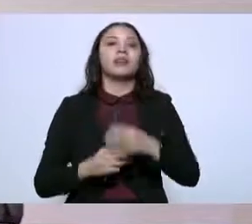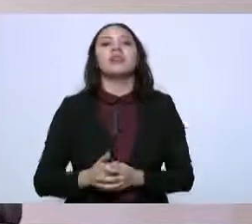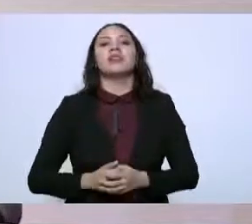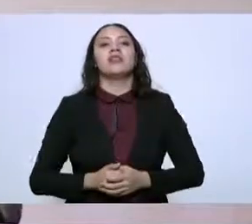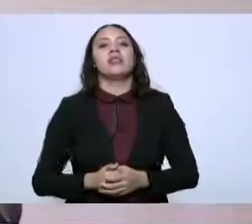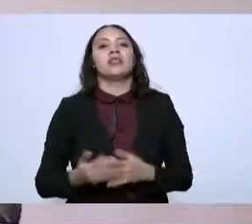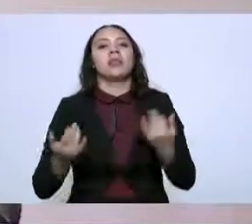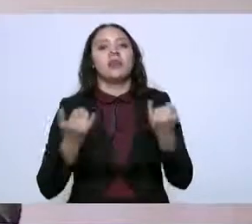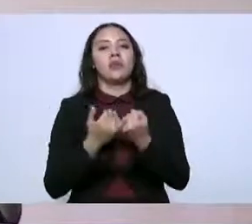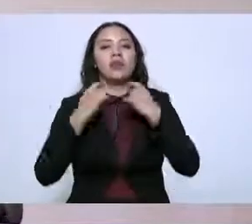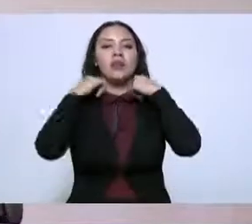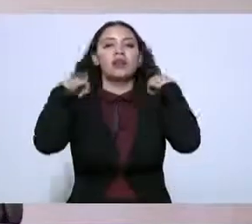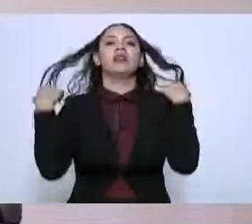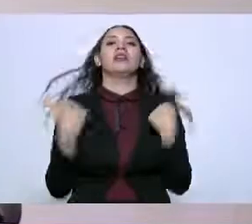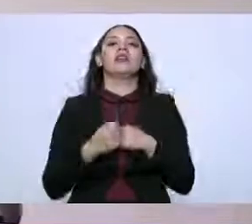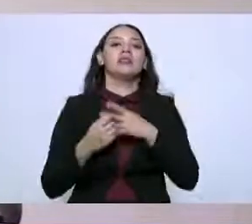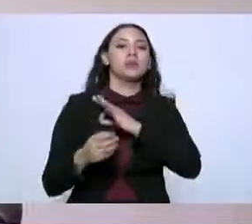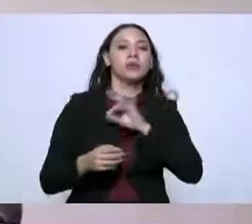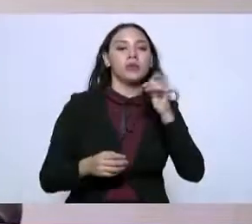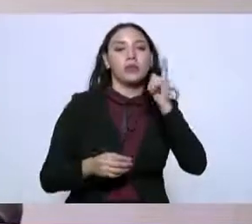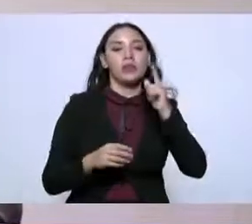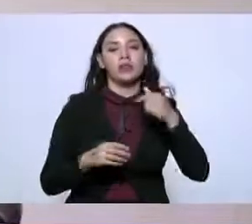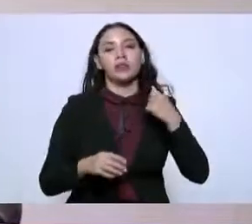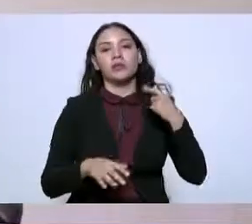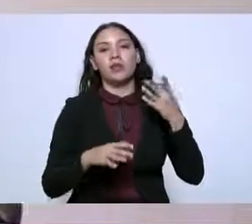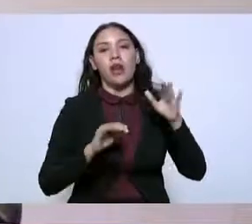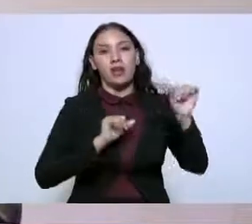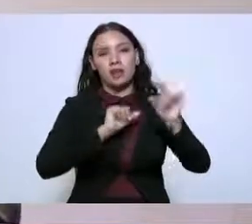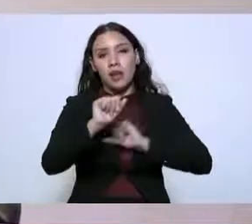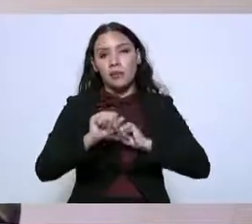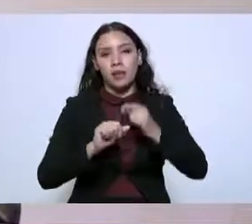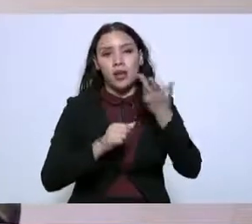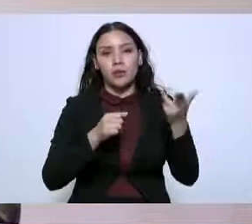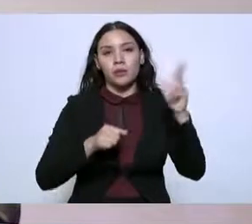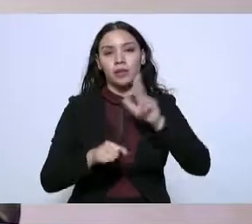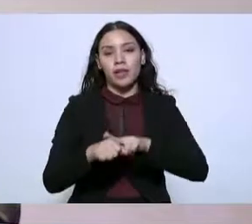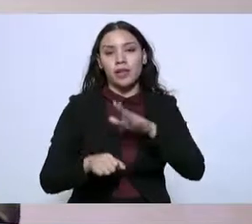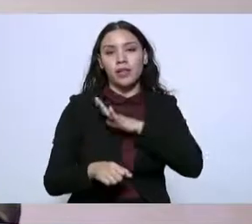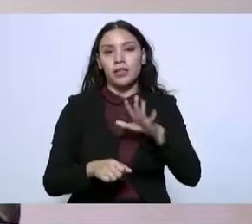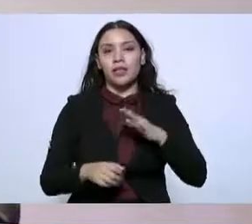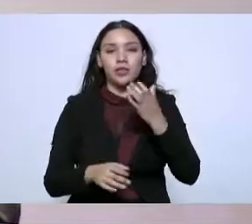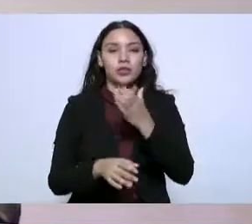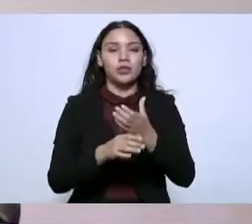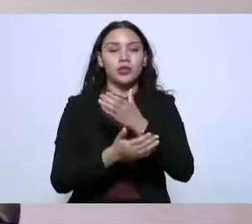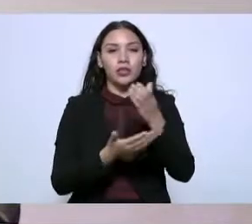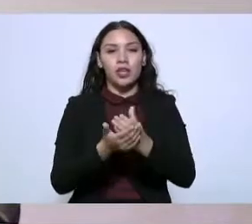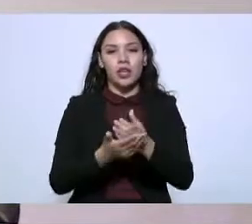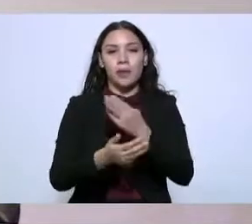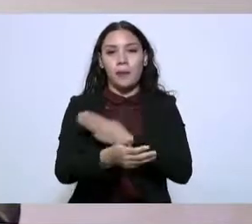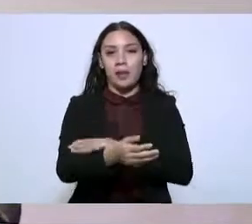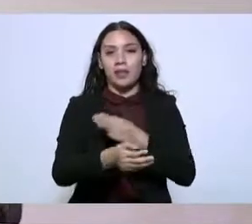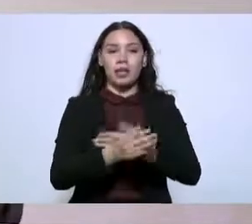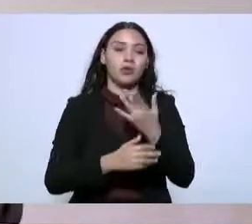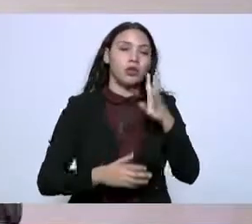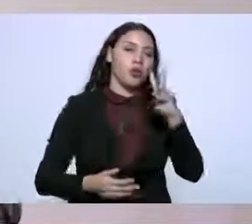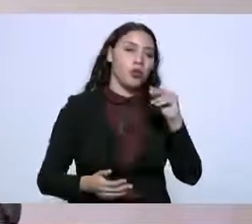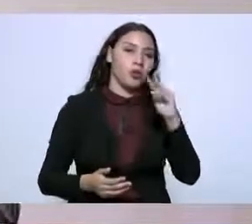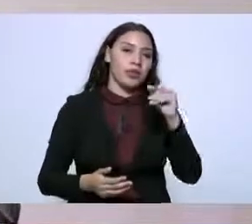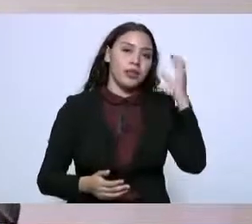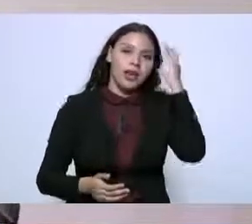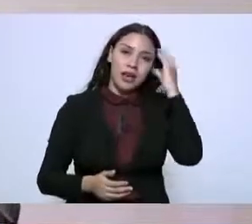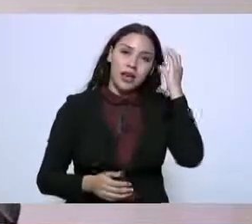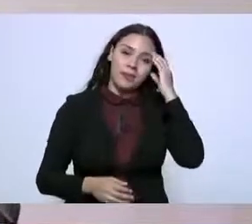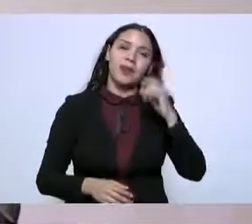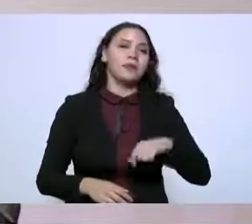En la zona conurbada, seguimos con la sustitución del Hospital General de Ciudad Madero, de 90 camas. De la